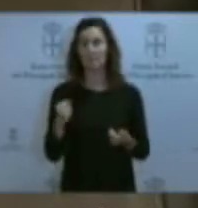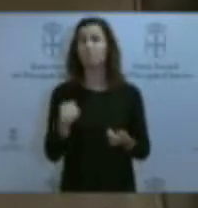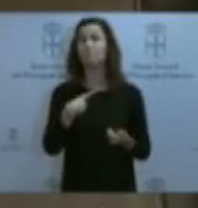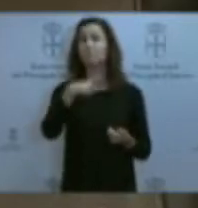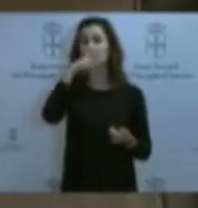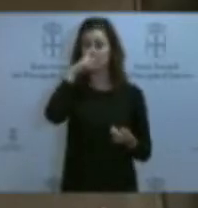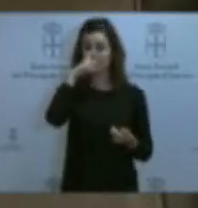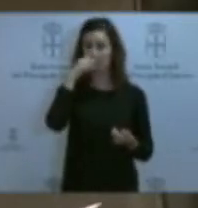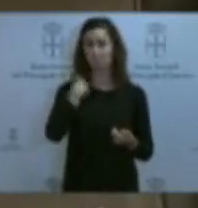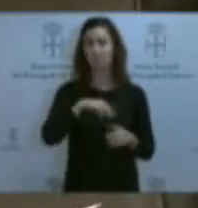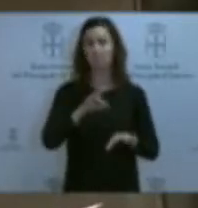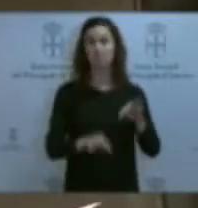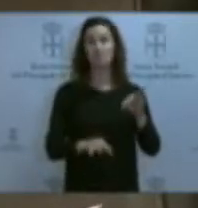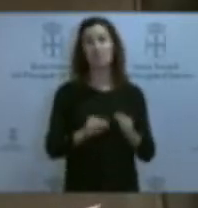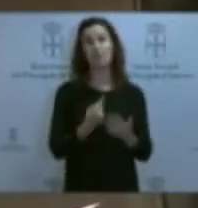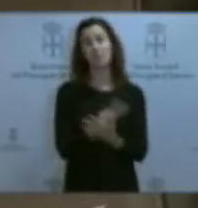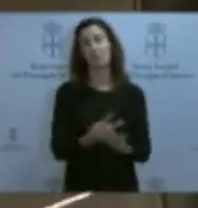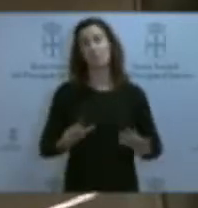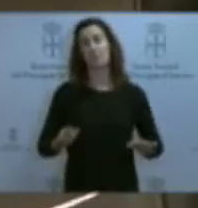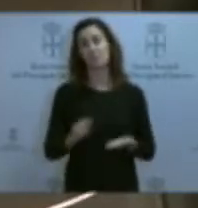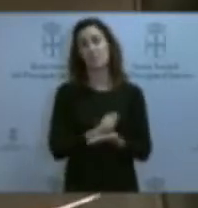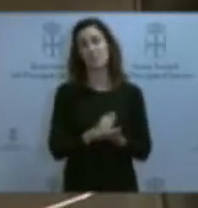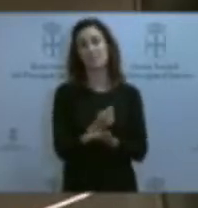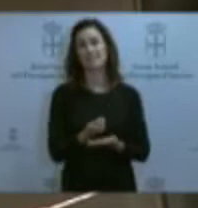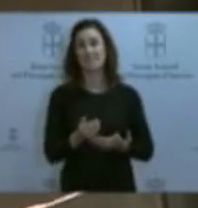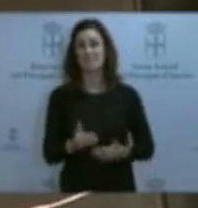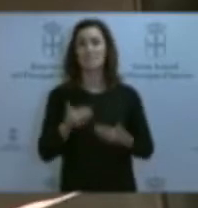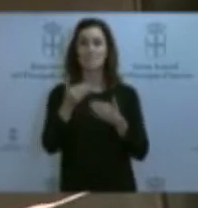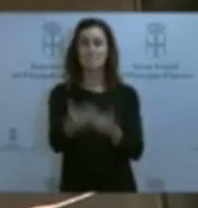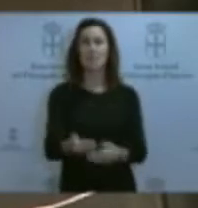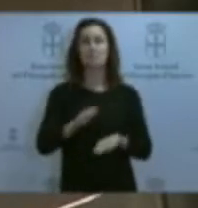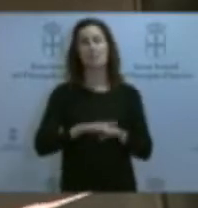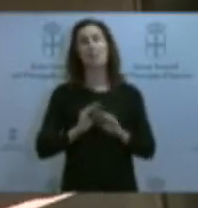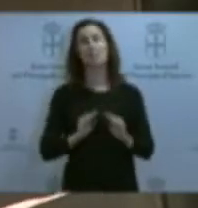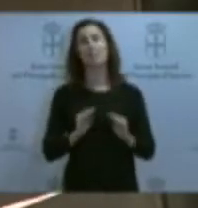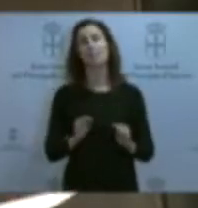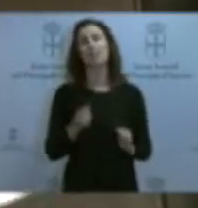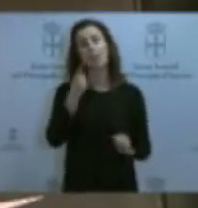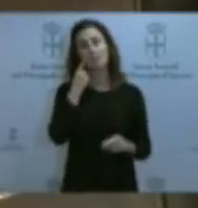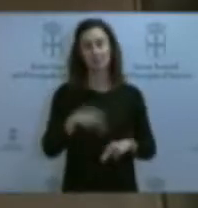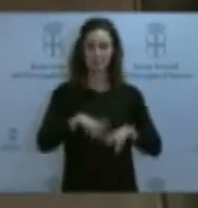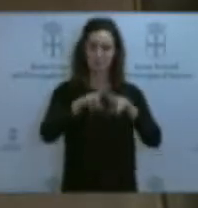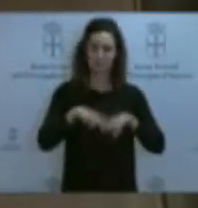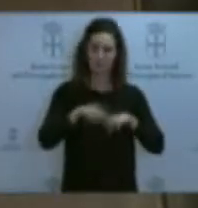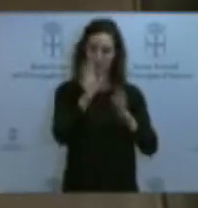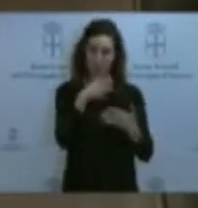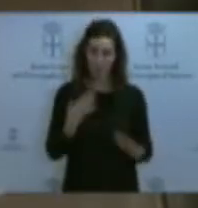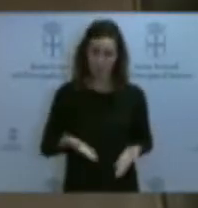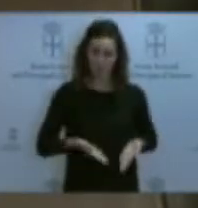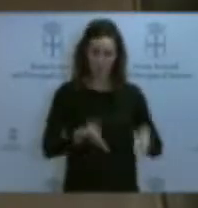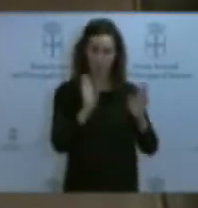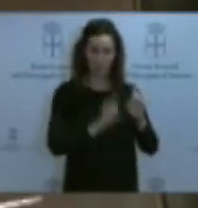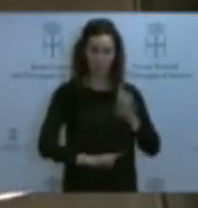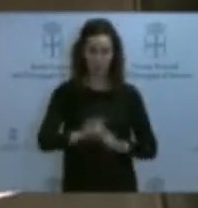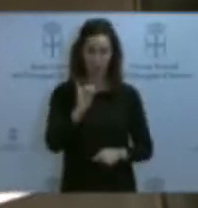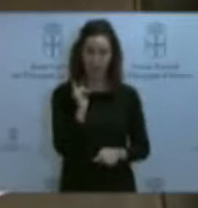solicitado 18 meses más para instruir la causa. Yo le pregunto si hay alguna incidencia abierta en estos momentos en esa troncal. Pero es que,